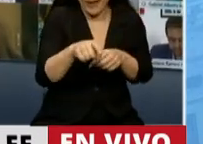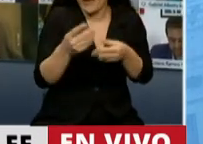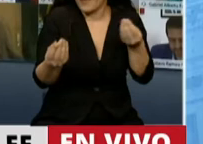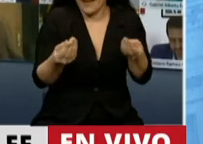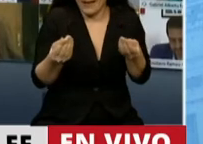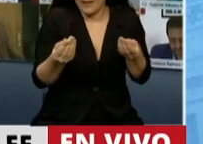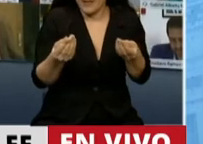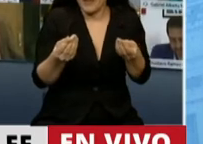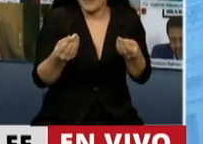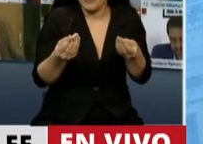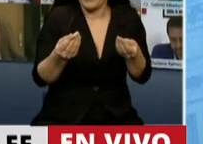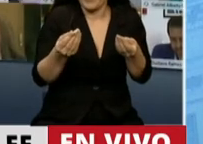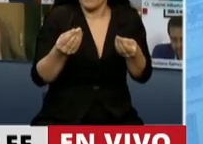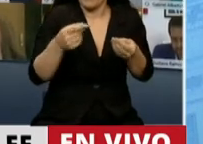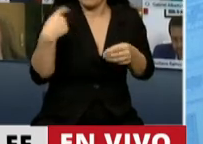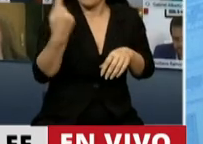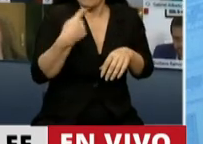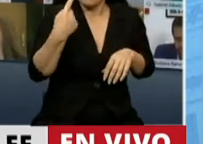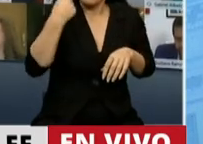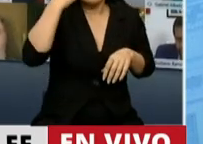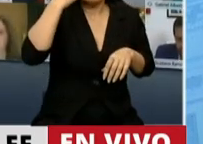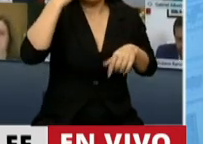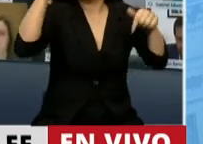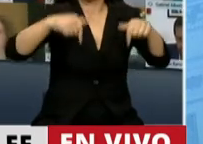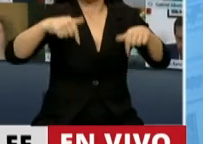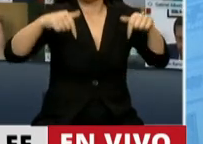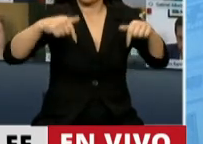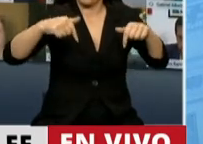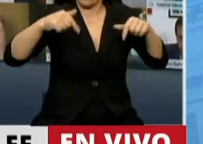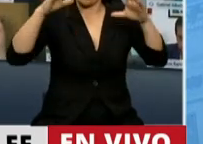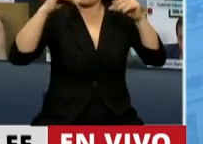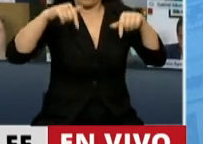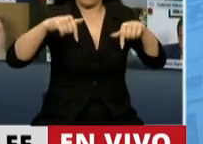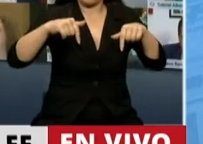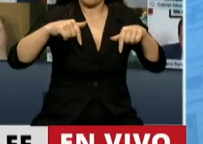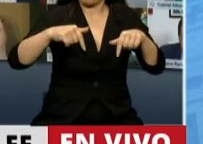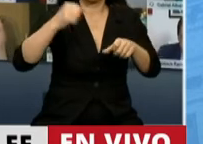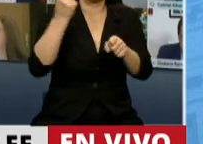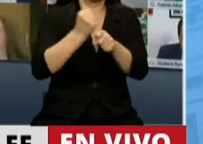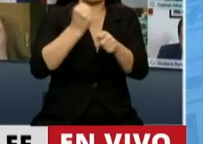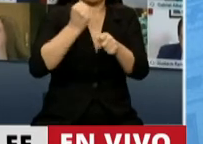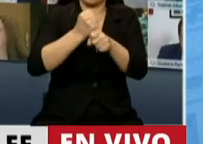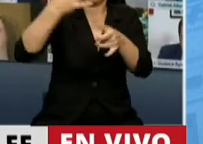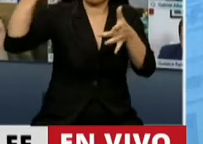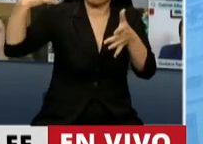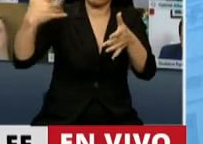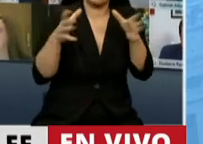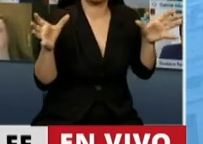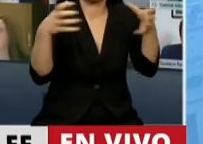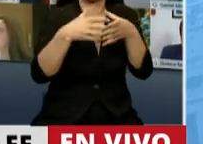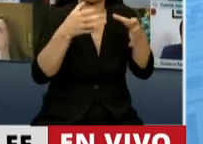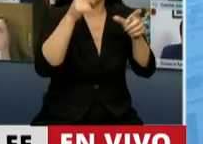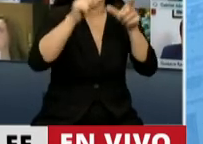El pensar que estamos esta noche convalidando un trabajo extraordinario de un grupo de personas